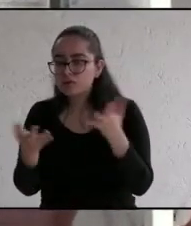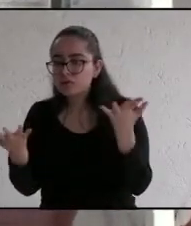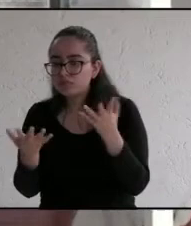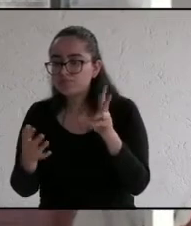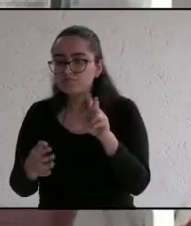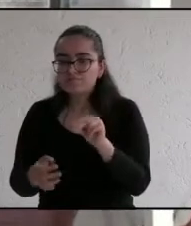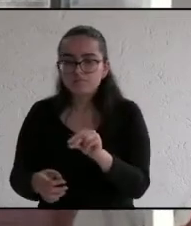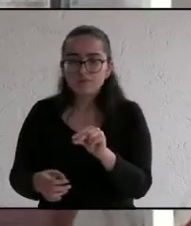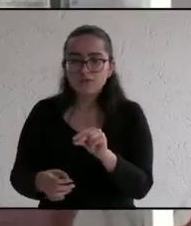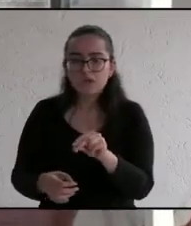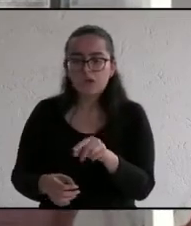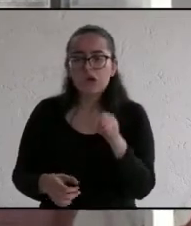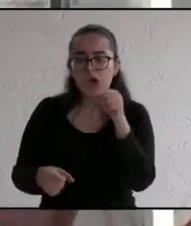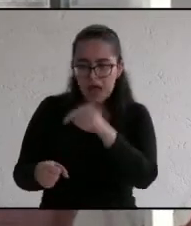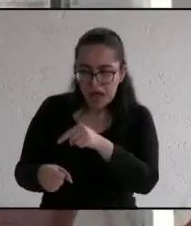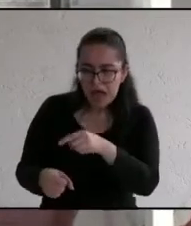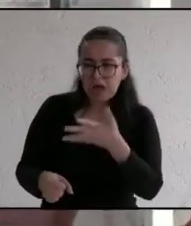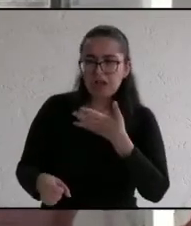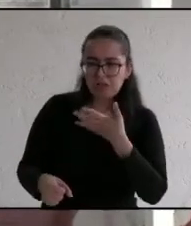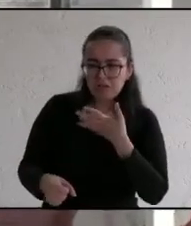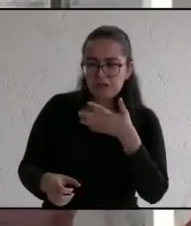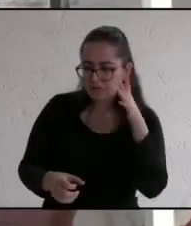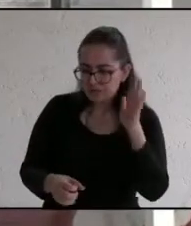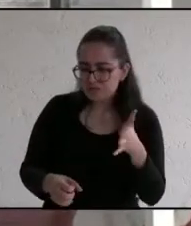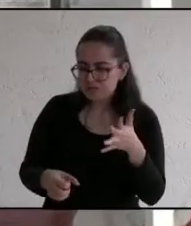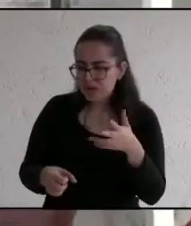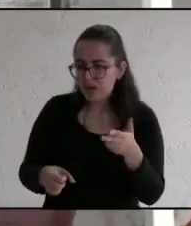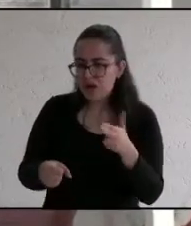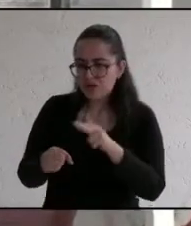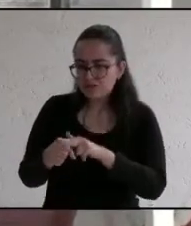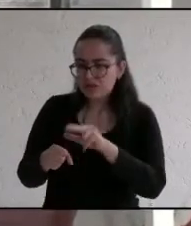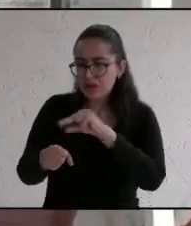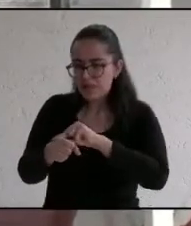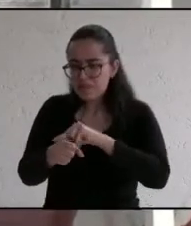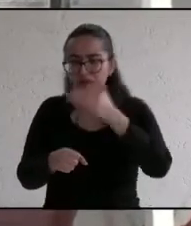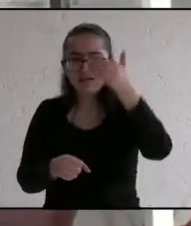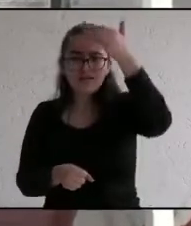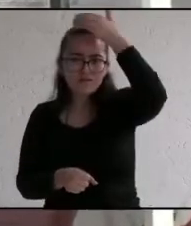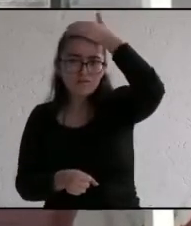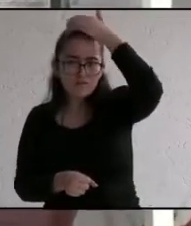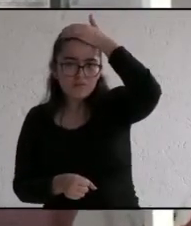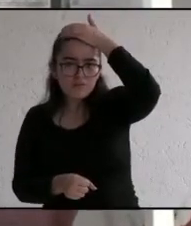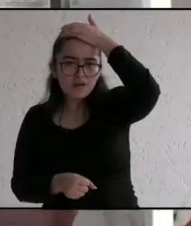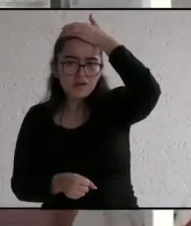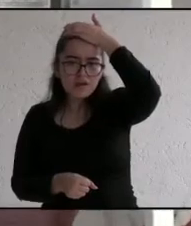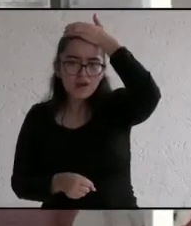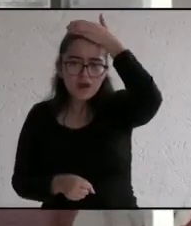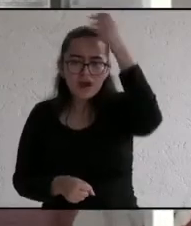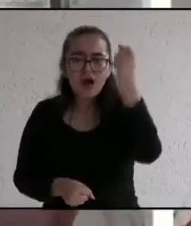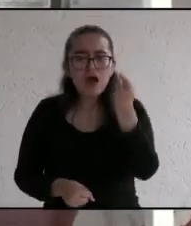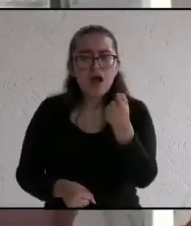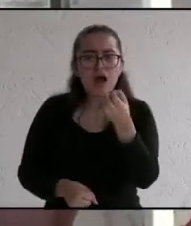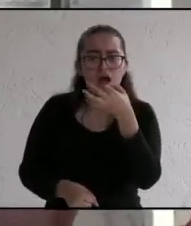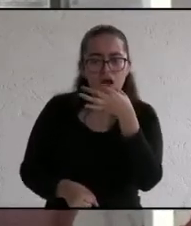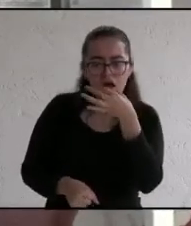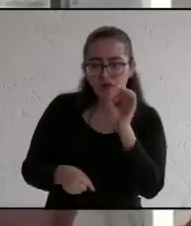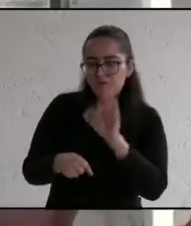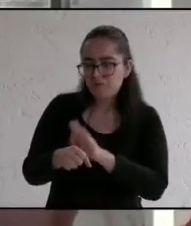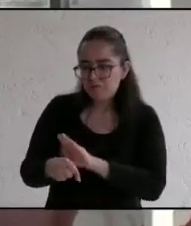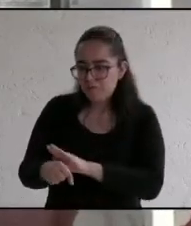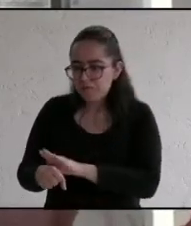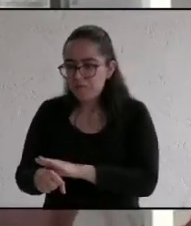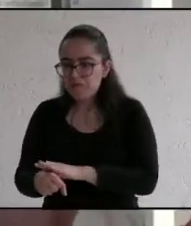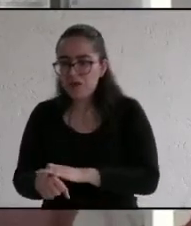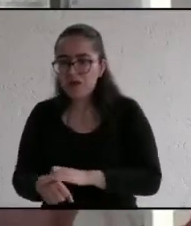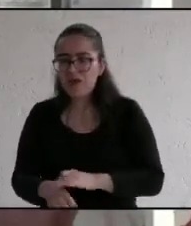médico a gran parte del municipio de Actopan con médicos enfermera y esas farmacias municipales comunitarias para